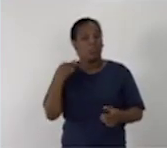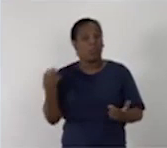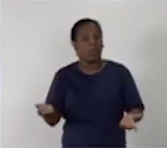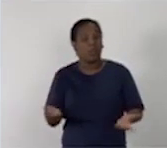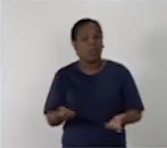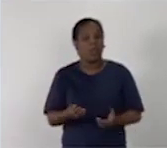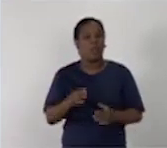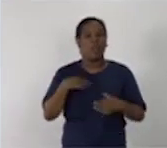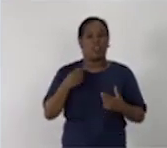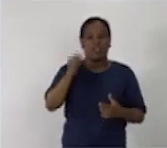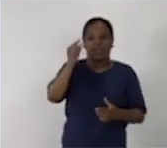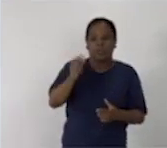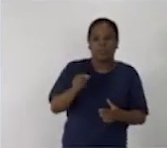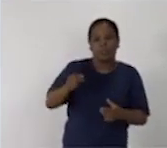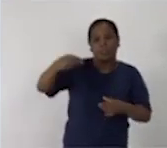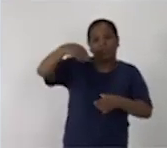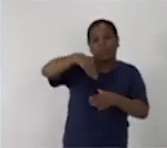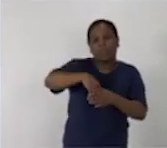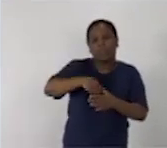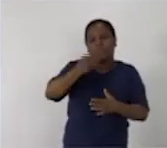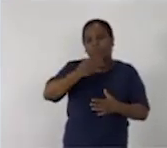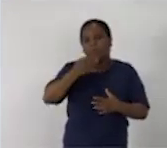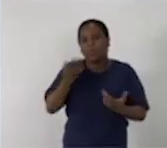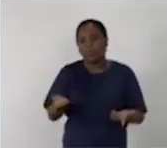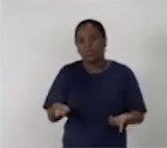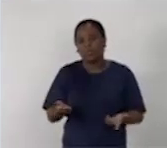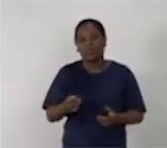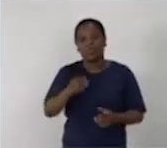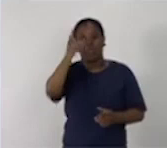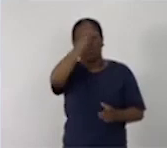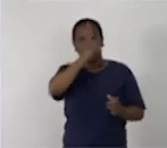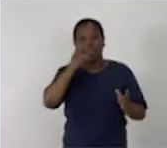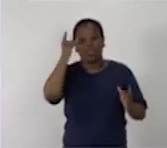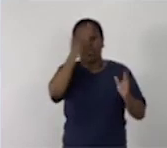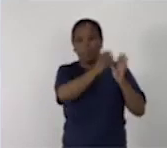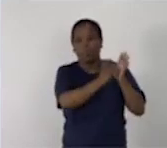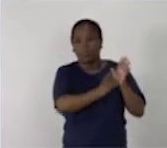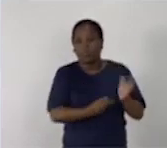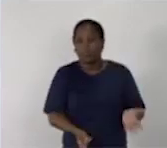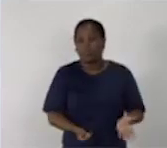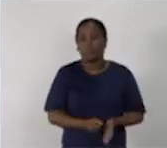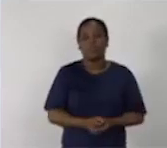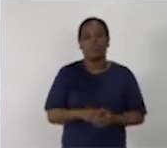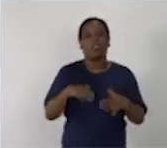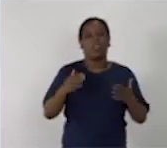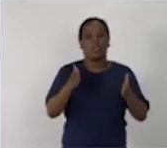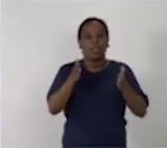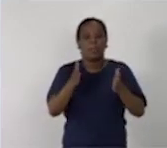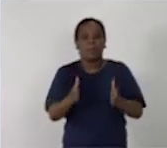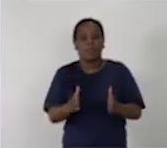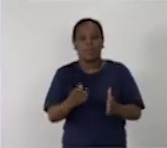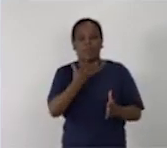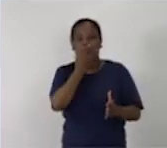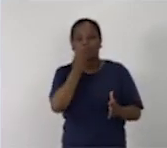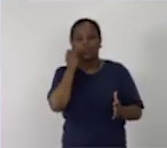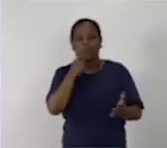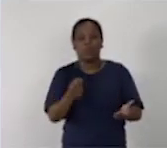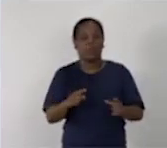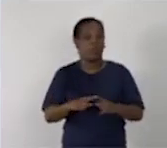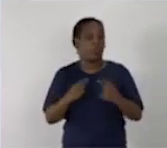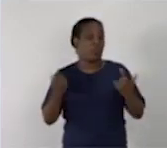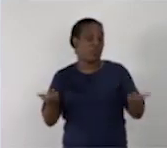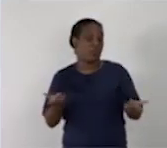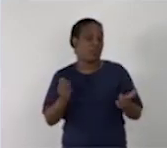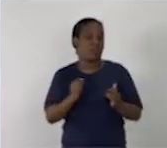¿Qué personajes aparecen? Descríbelos. ¿Qué parte del texto te gustó más? ¿Por qué?